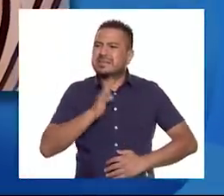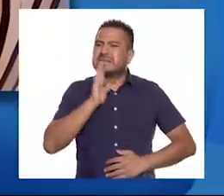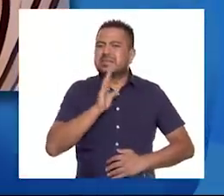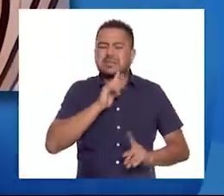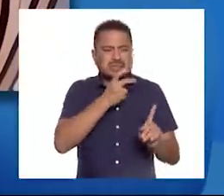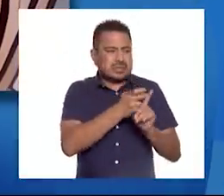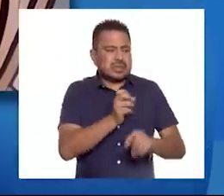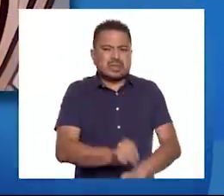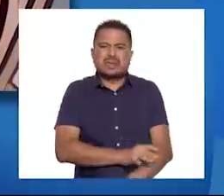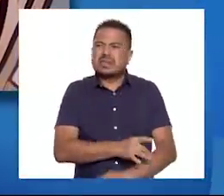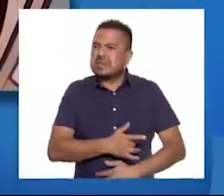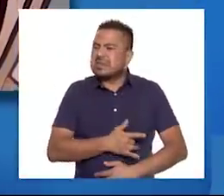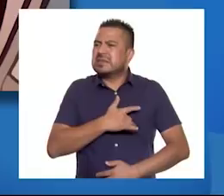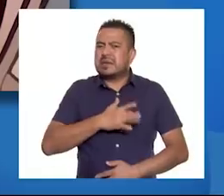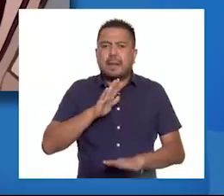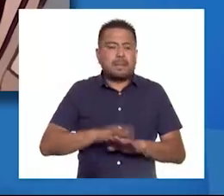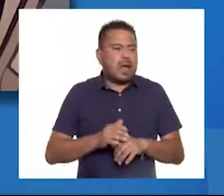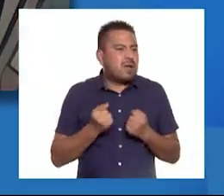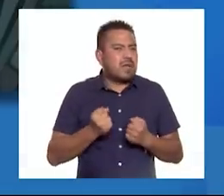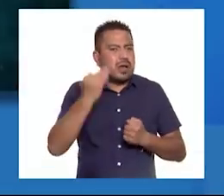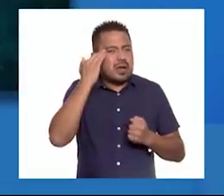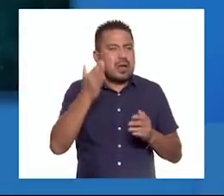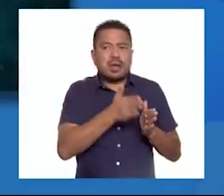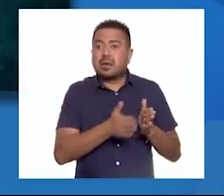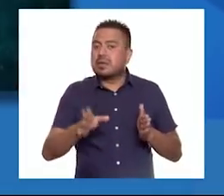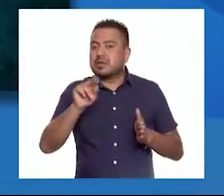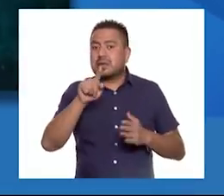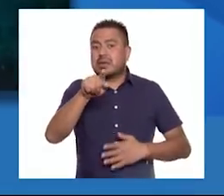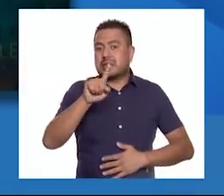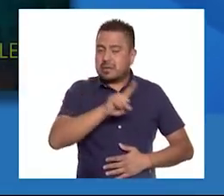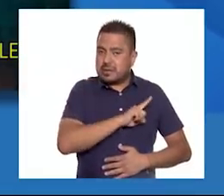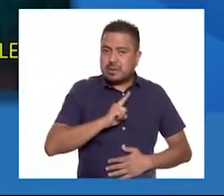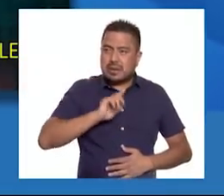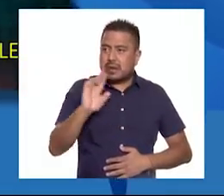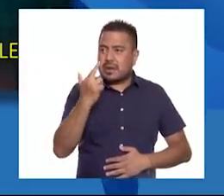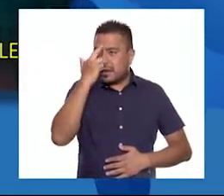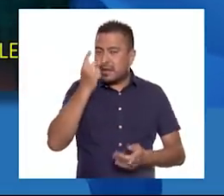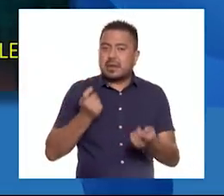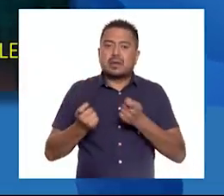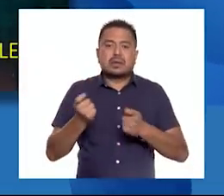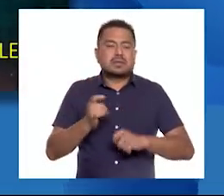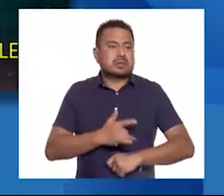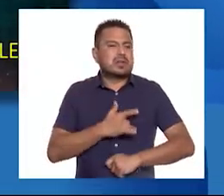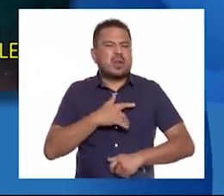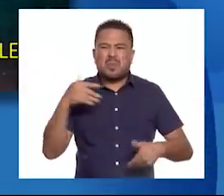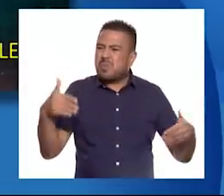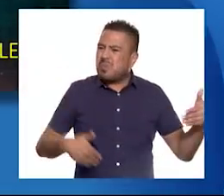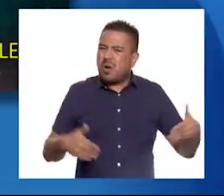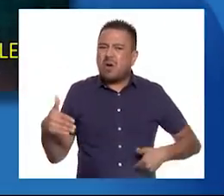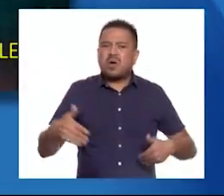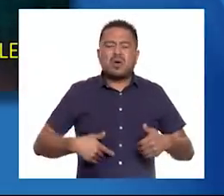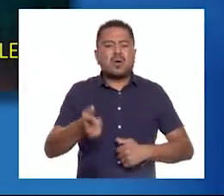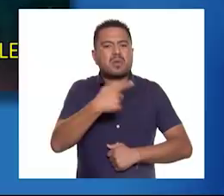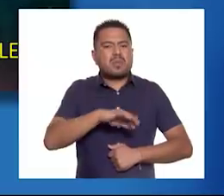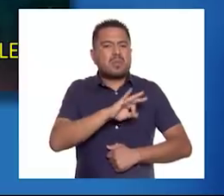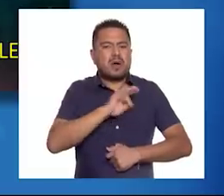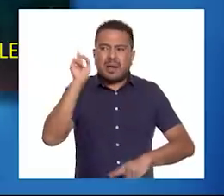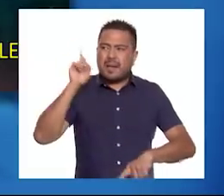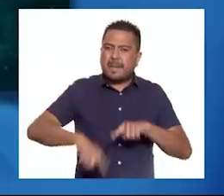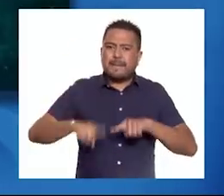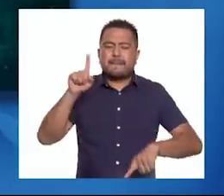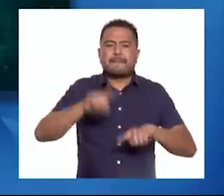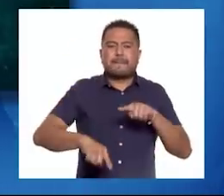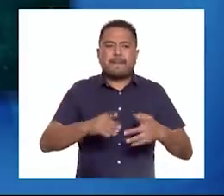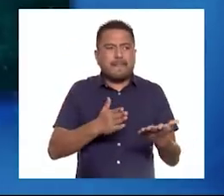esta sensación no sea tan intensa y duradera. Y recuerda, regular la intensidad de la molestia puede evitar que